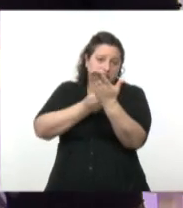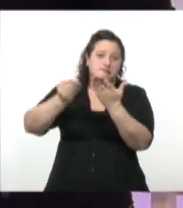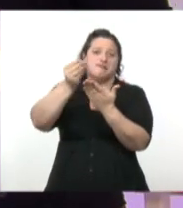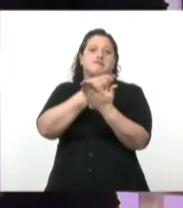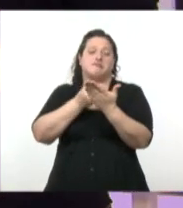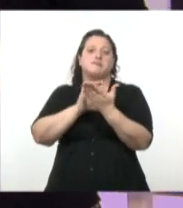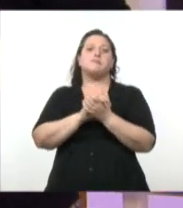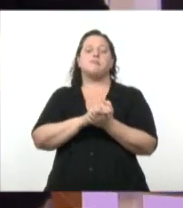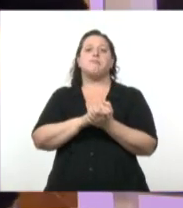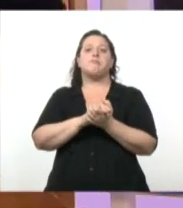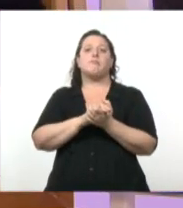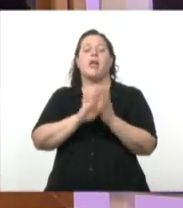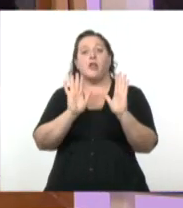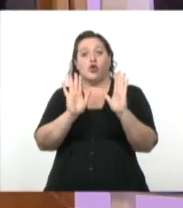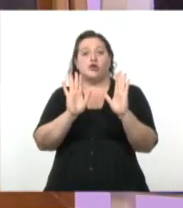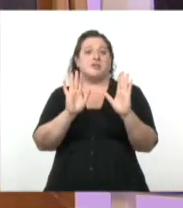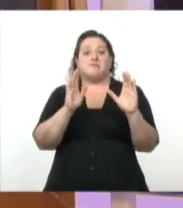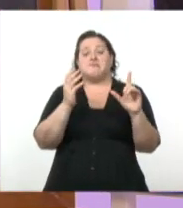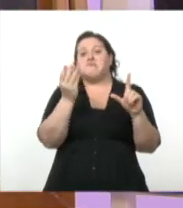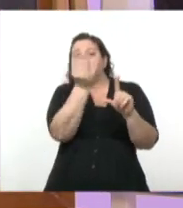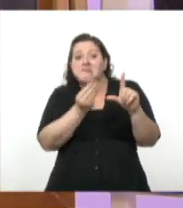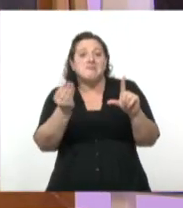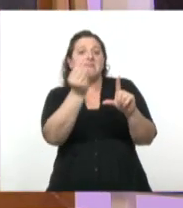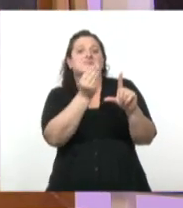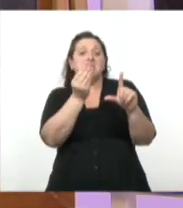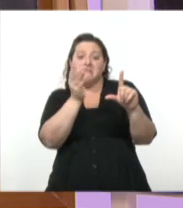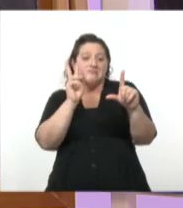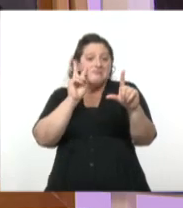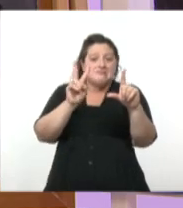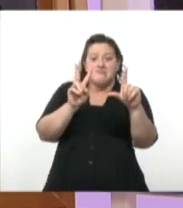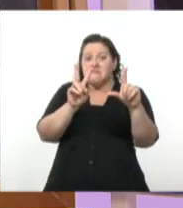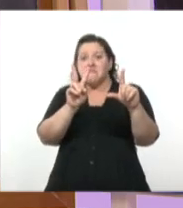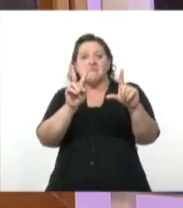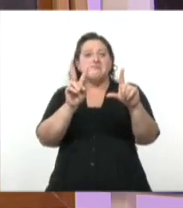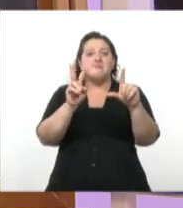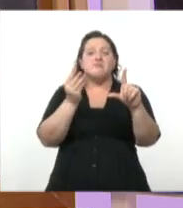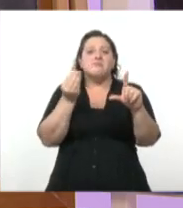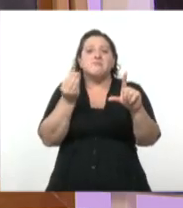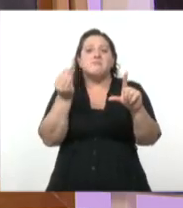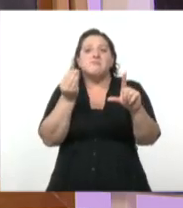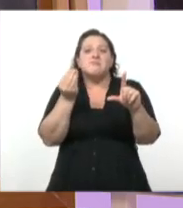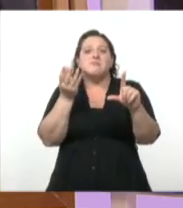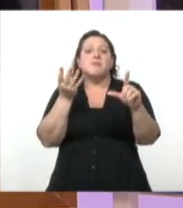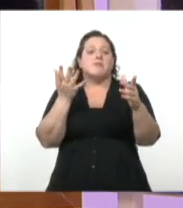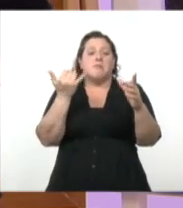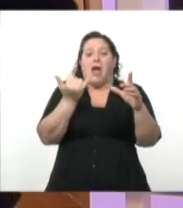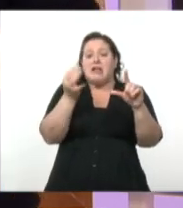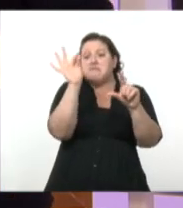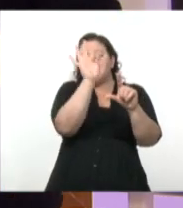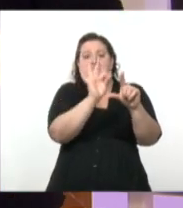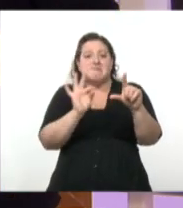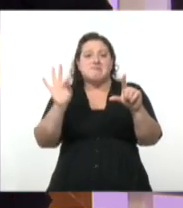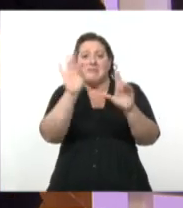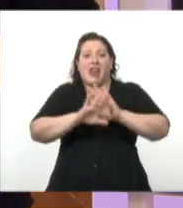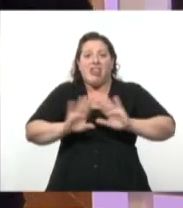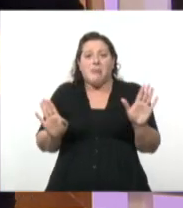Fíjate que como dibujo ya no tengo manera de saber con esta referencia, con esta línea que acabo de hacer, no tengo manera